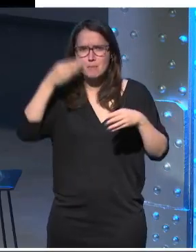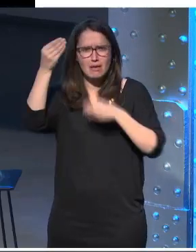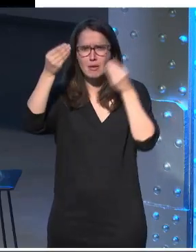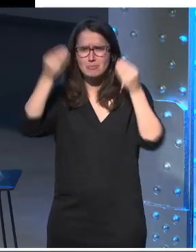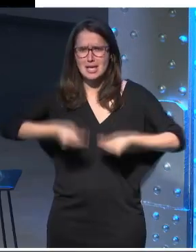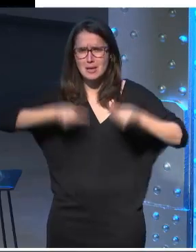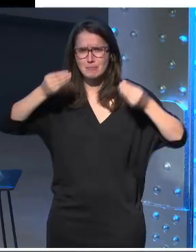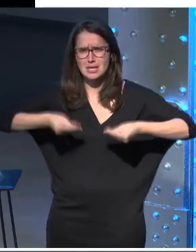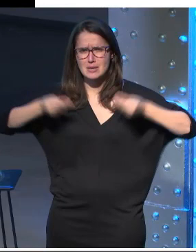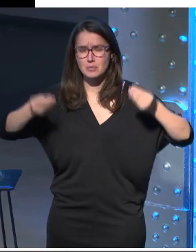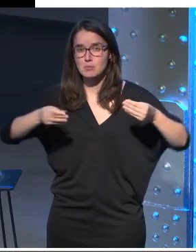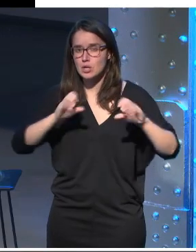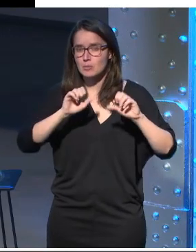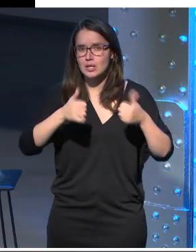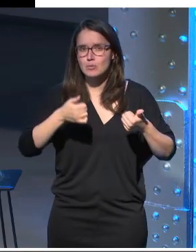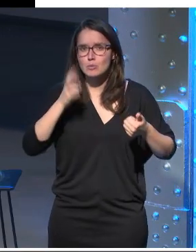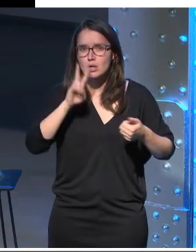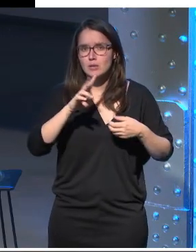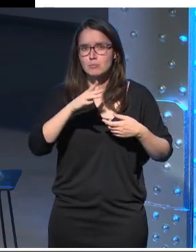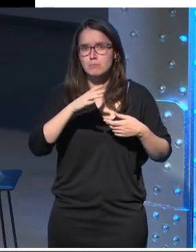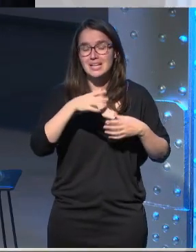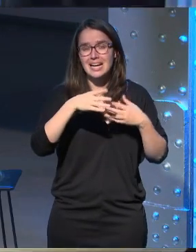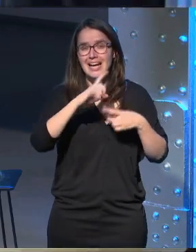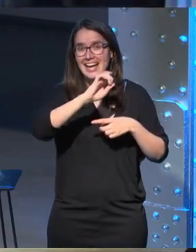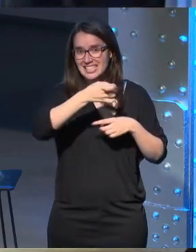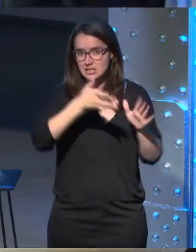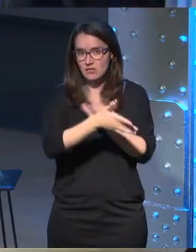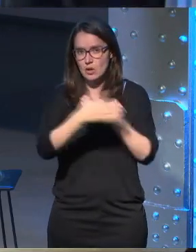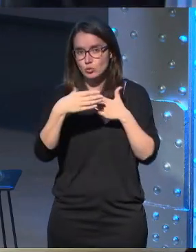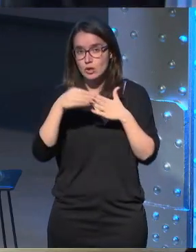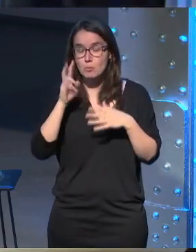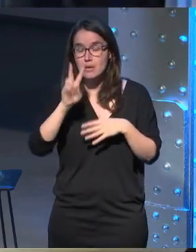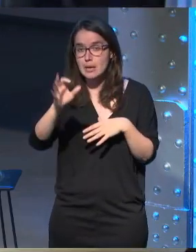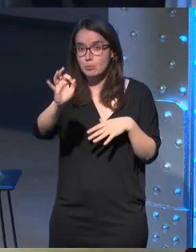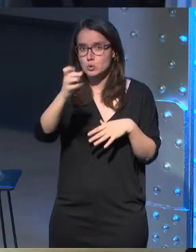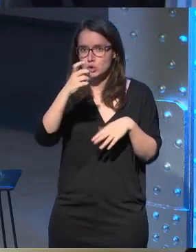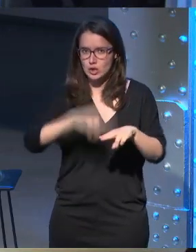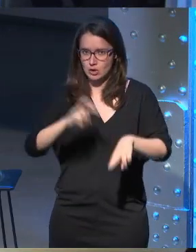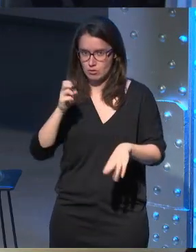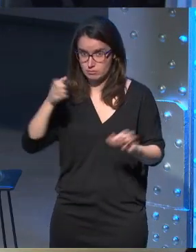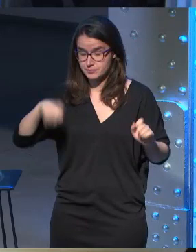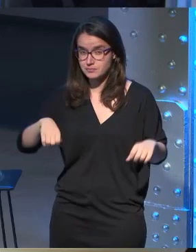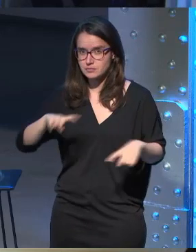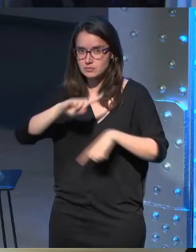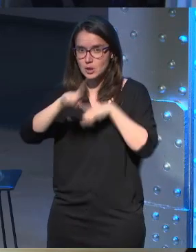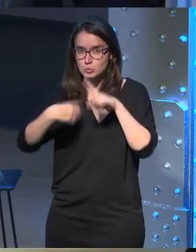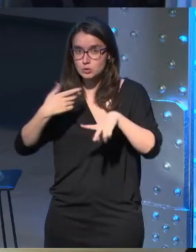¿por qué? porque al principio a lo mejor está mirando el X es el usuario está mirando hacia el punto negro hacia allá ¿vale? y luego cuando acaba la escena ese